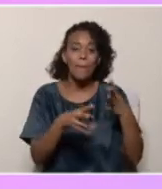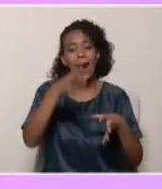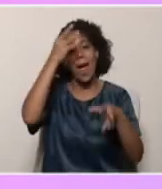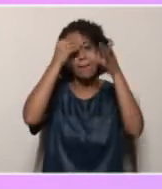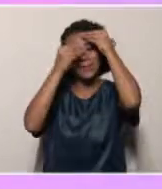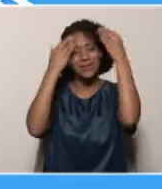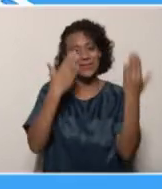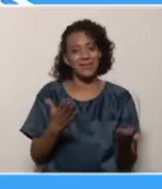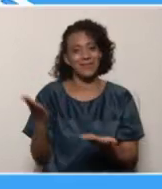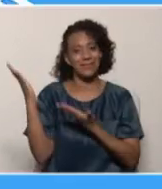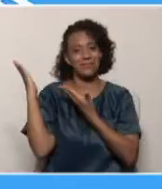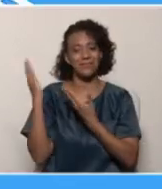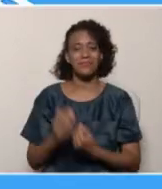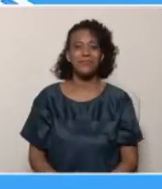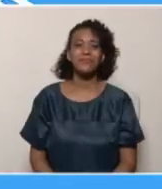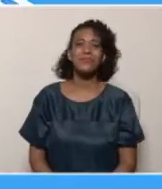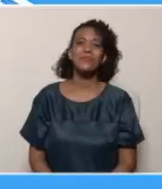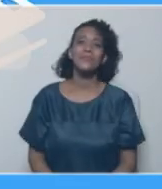el aprendizaje.